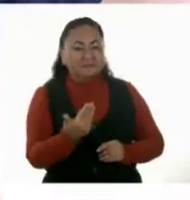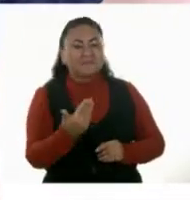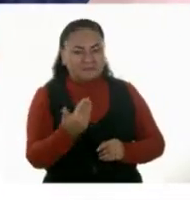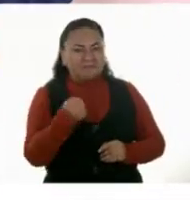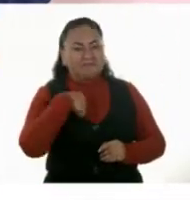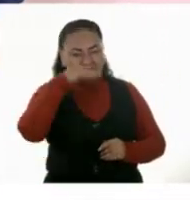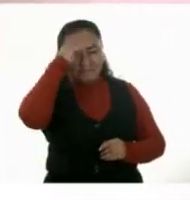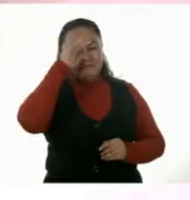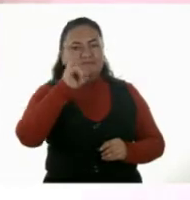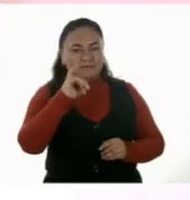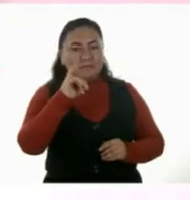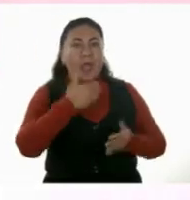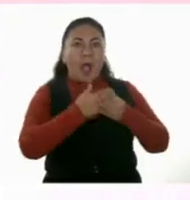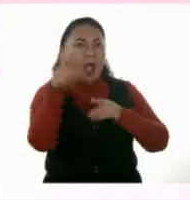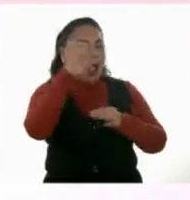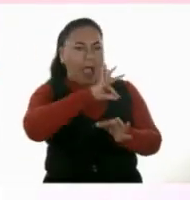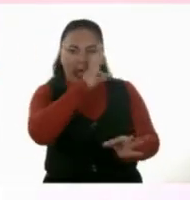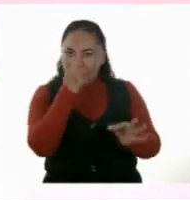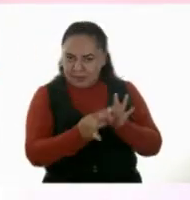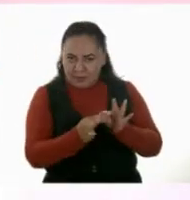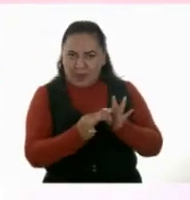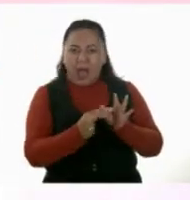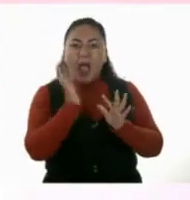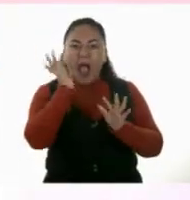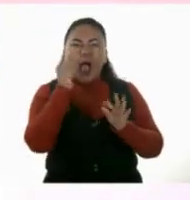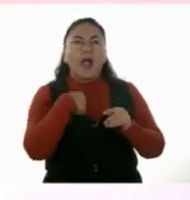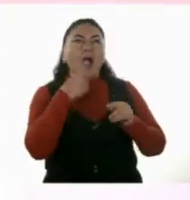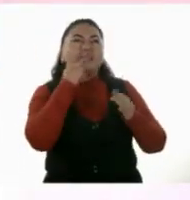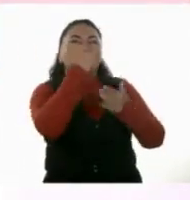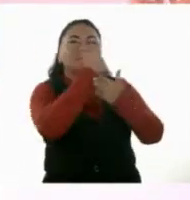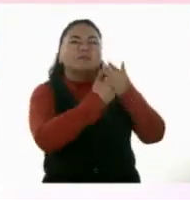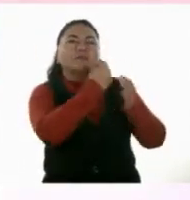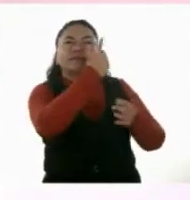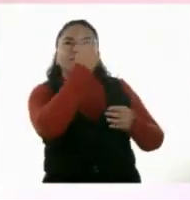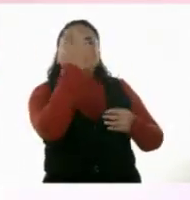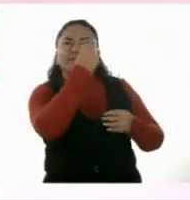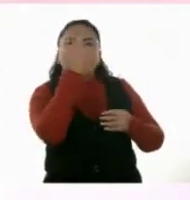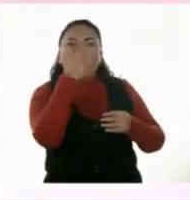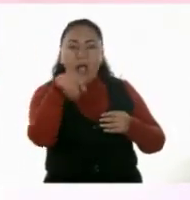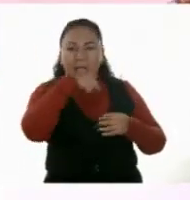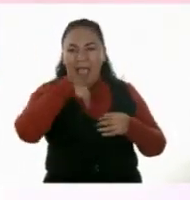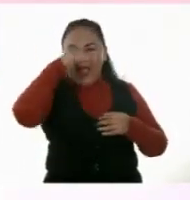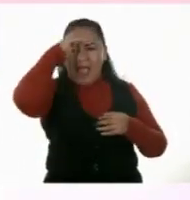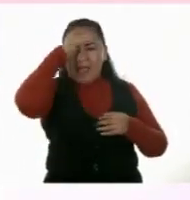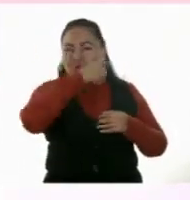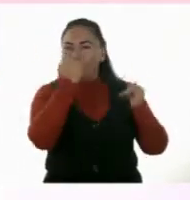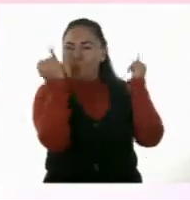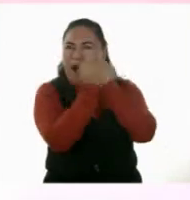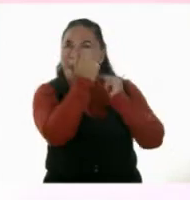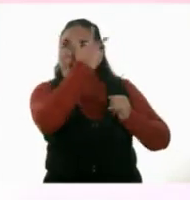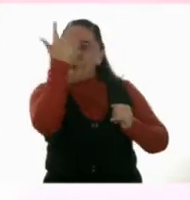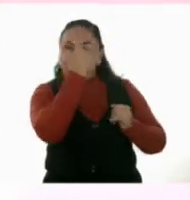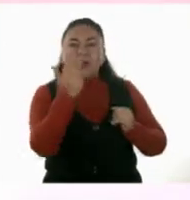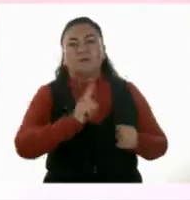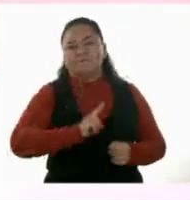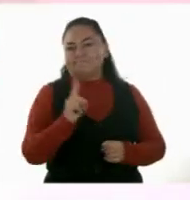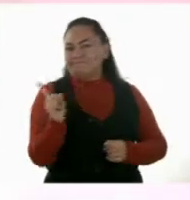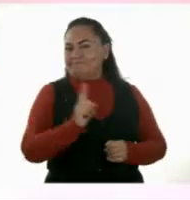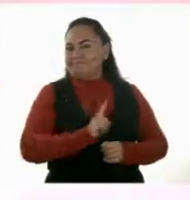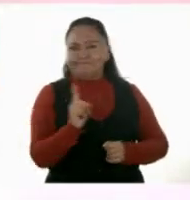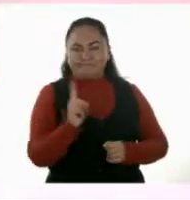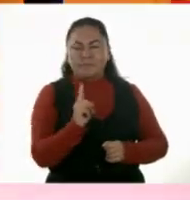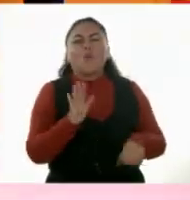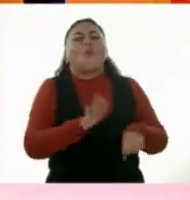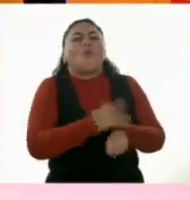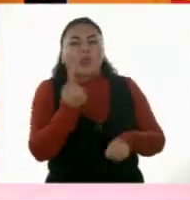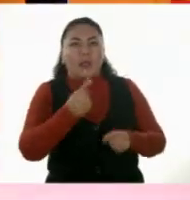del ejercicio, entonces, ya la terminamos. Ya comprobamos que no todos los grupos tienen ocho fichas. ¿Por qué?